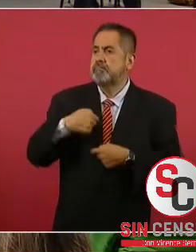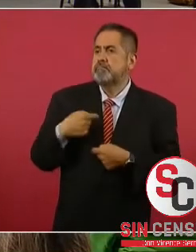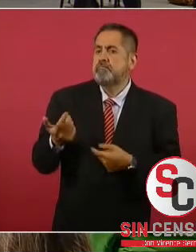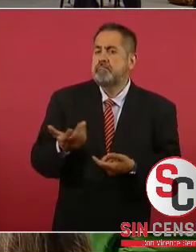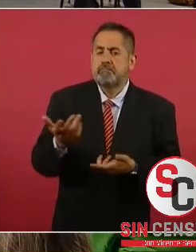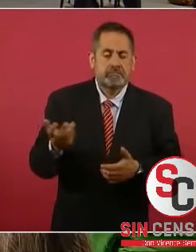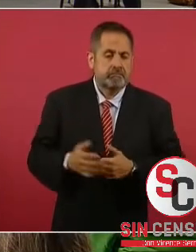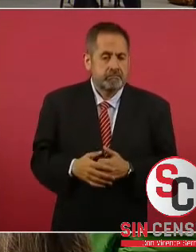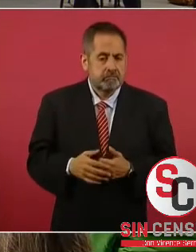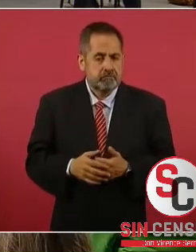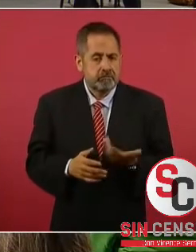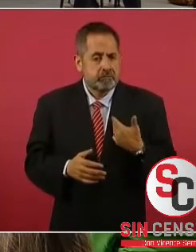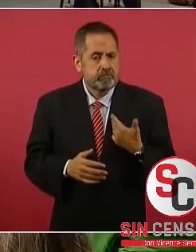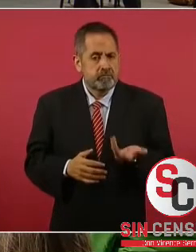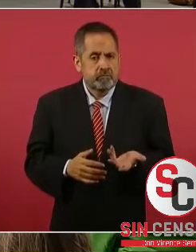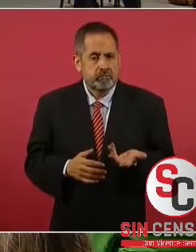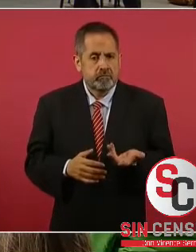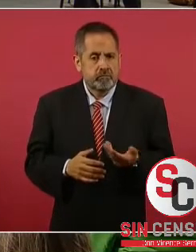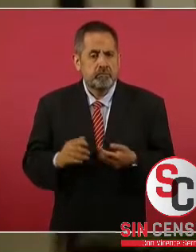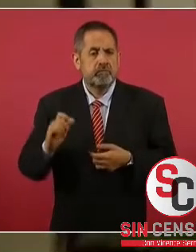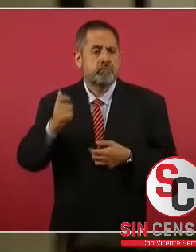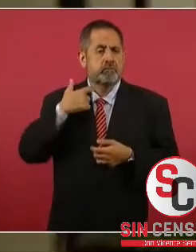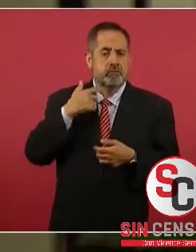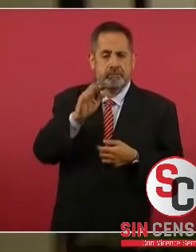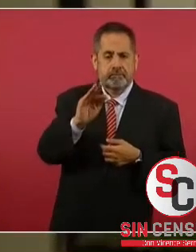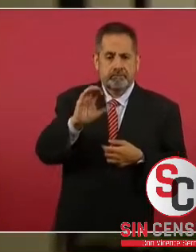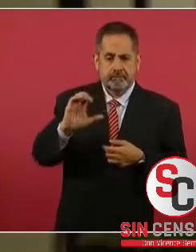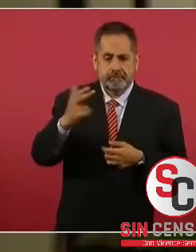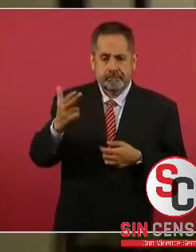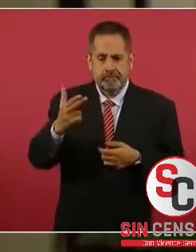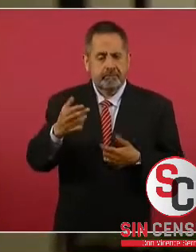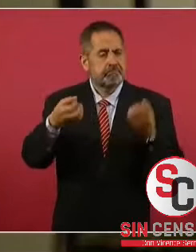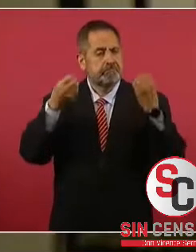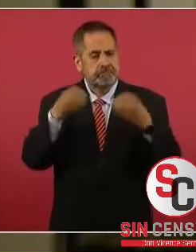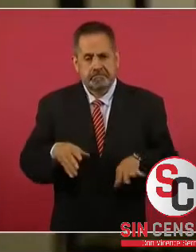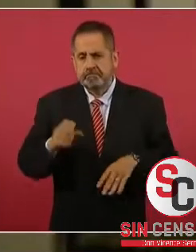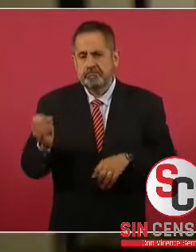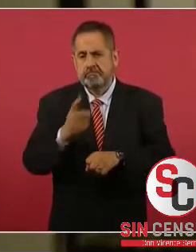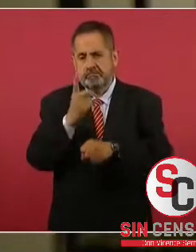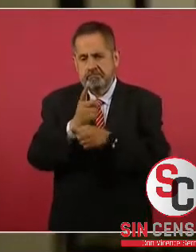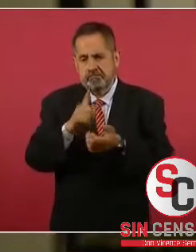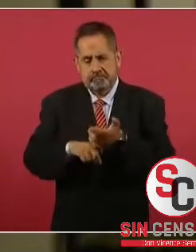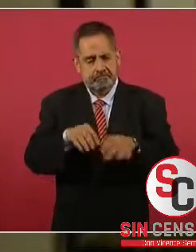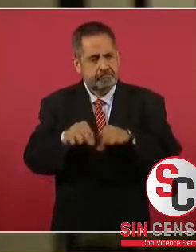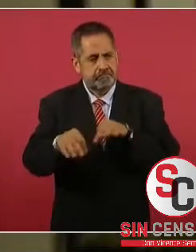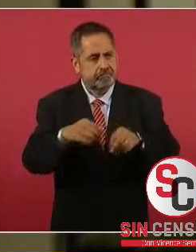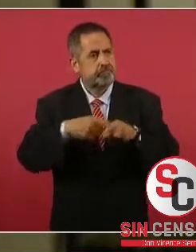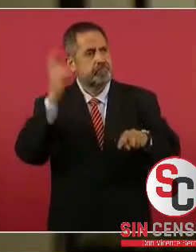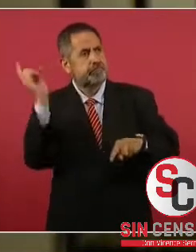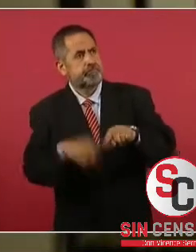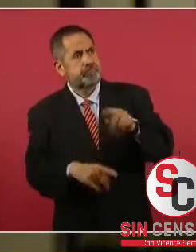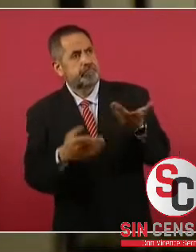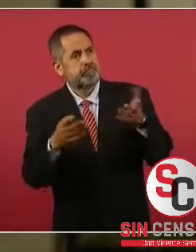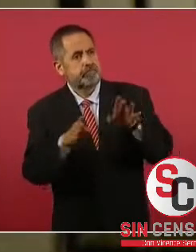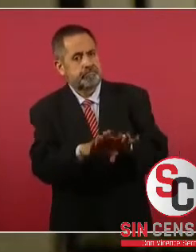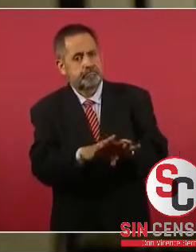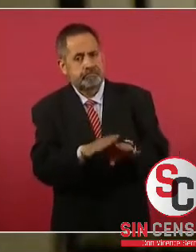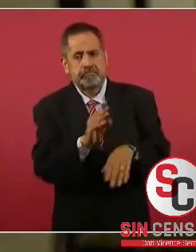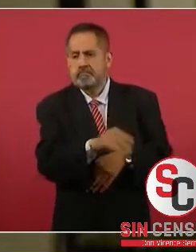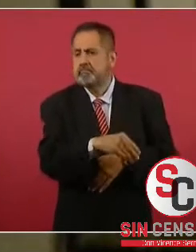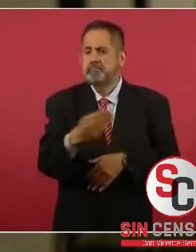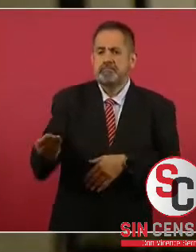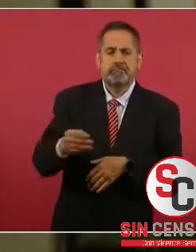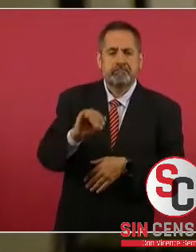dicen, Felipe Calderón nos quitó la oportunidad de seguir trabajando para dar estas concesiones a